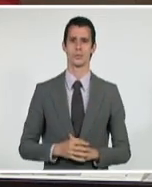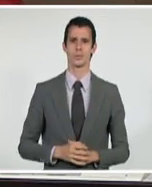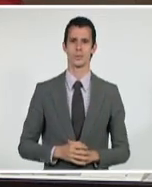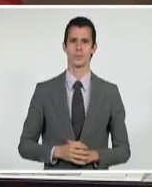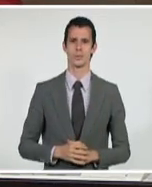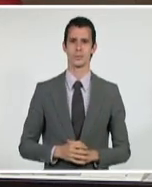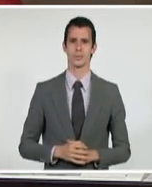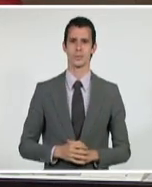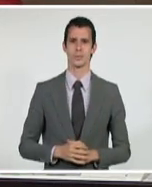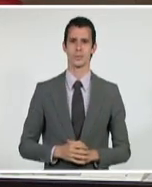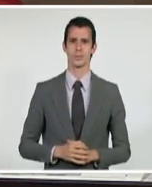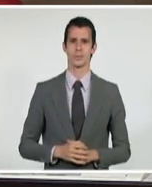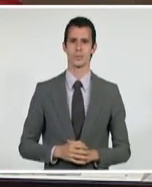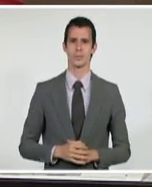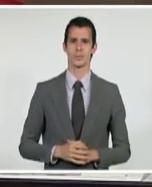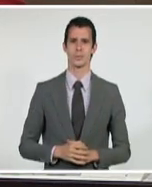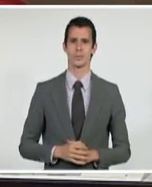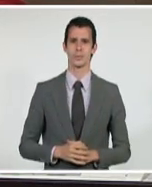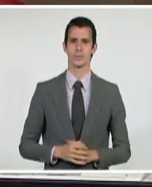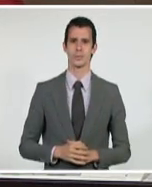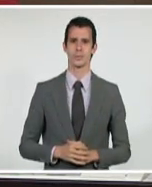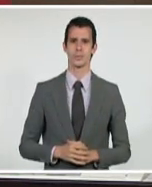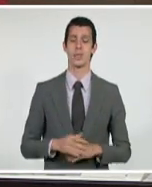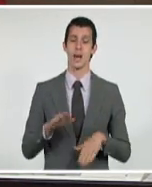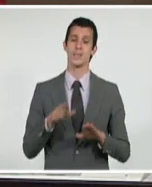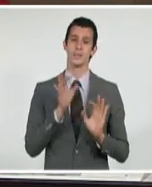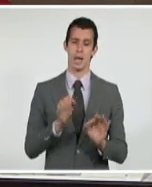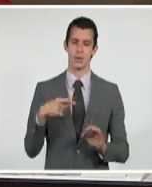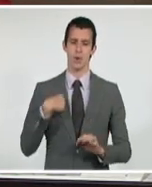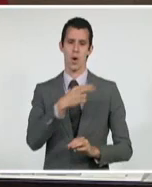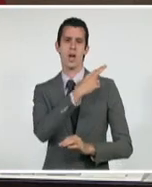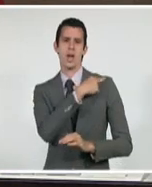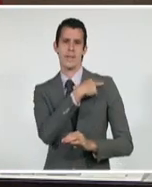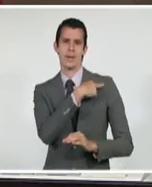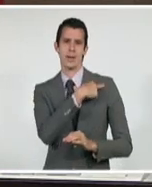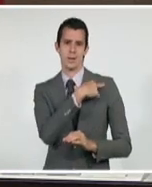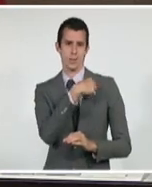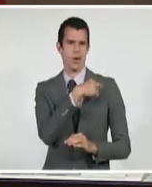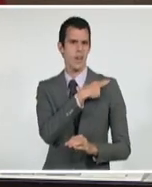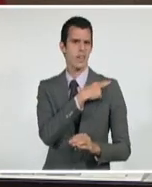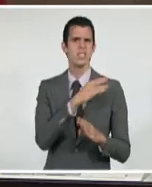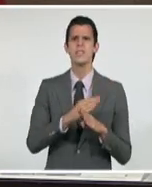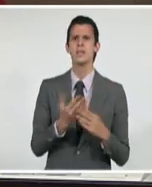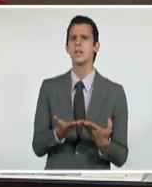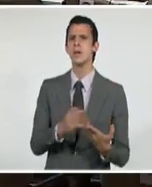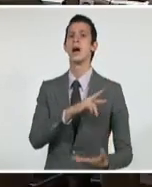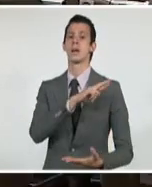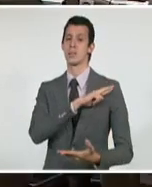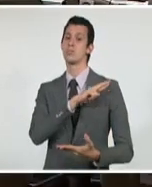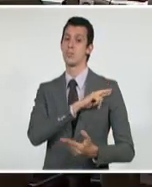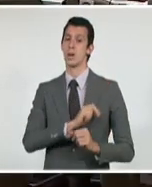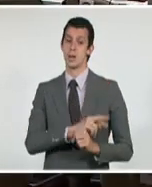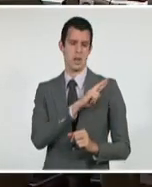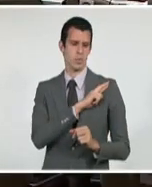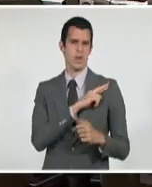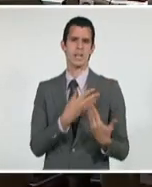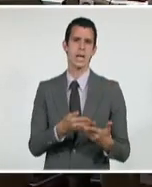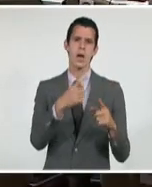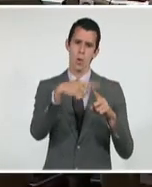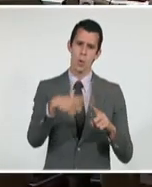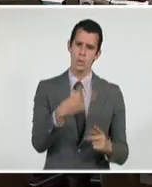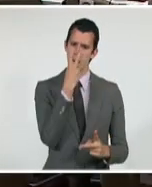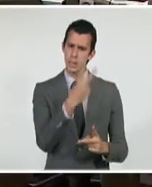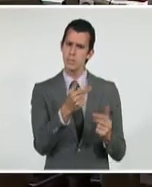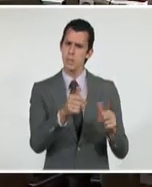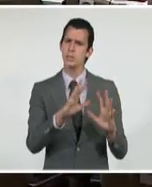máxime cuando algunos tenemos la condición de directivos, diputados y bueno, también estamos acá en el Congreso. Este sábado la Comisión